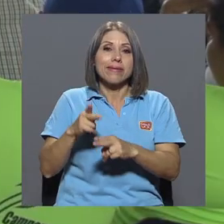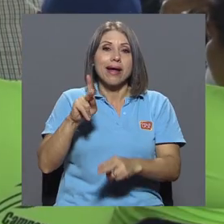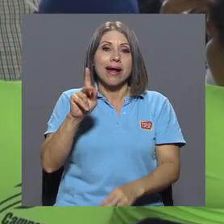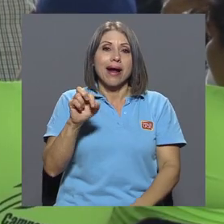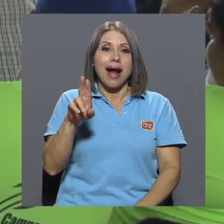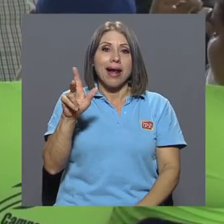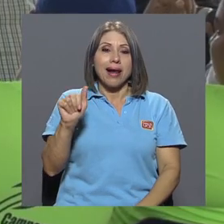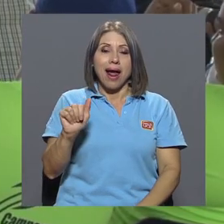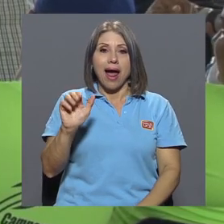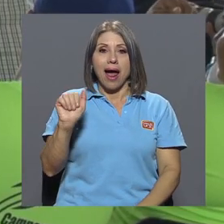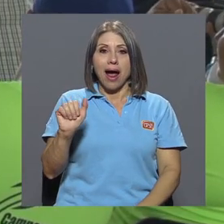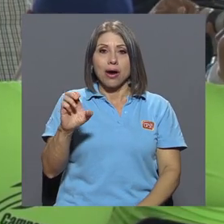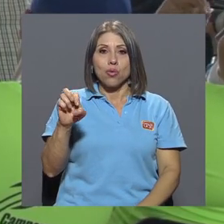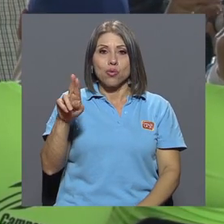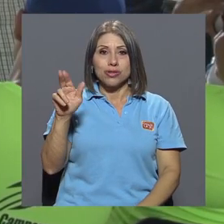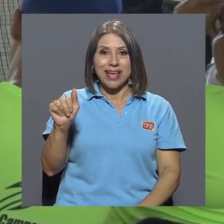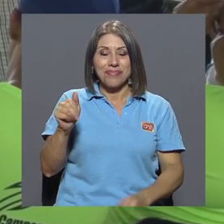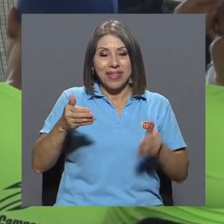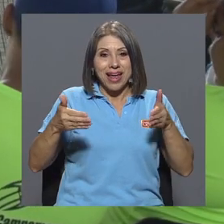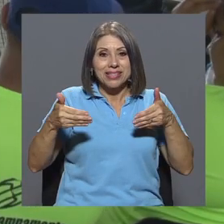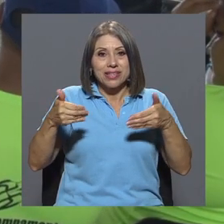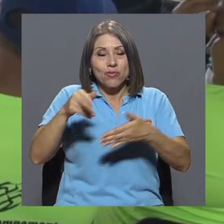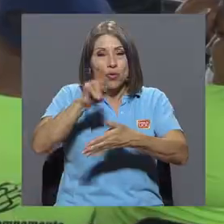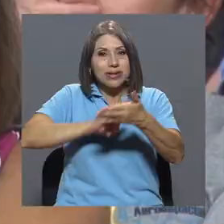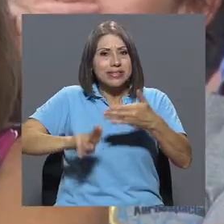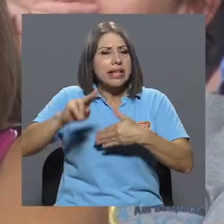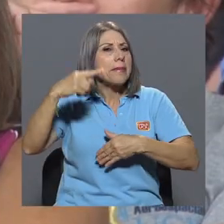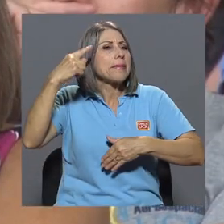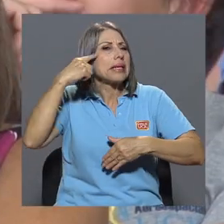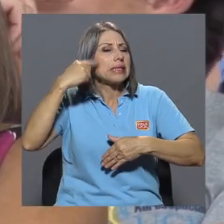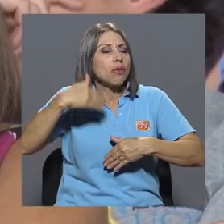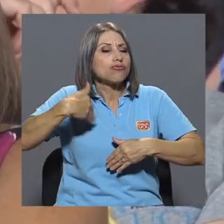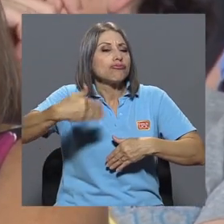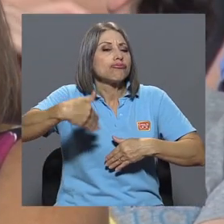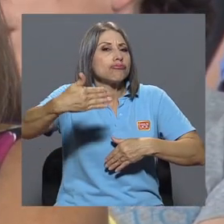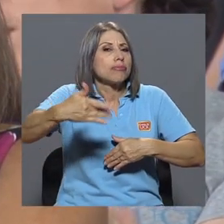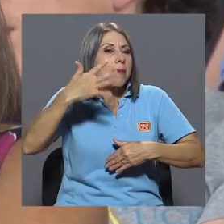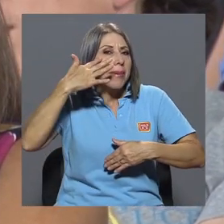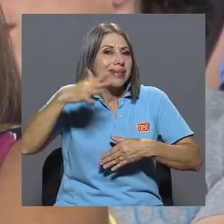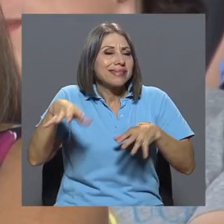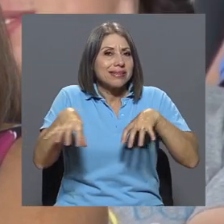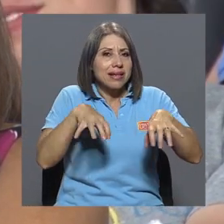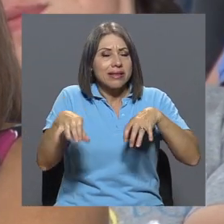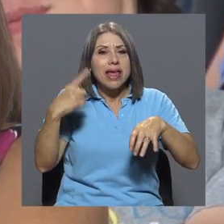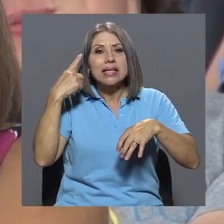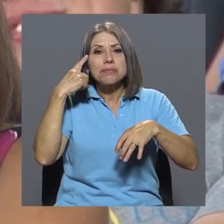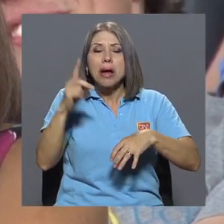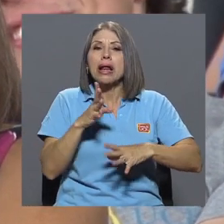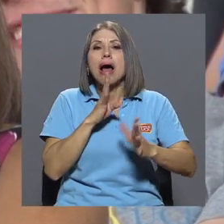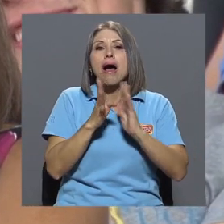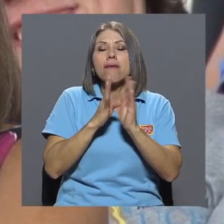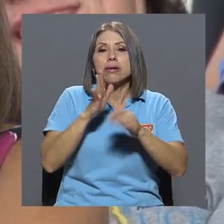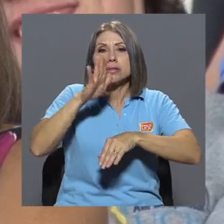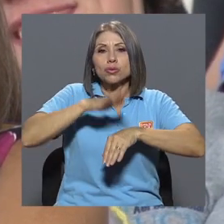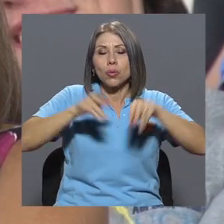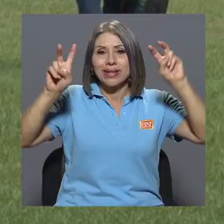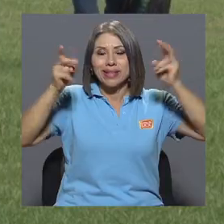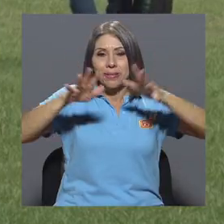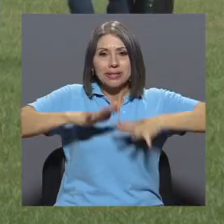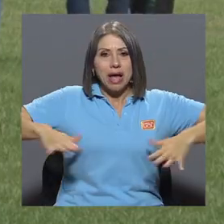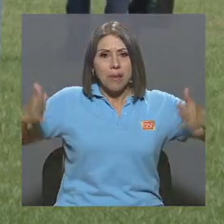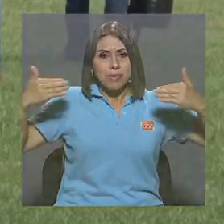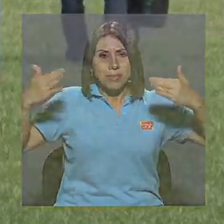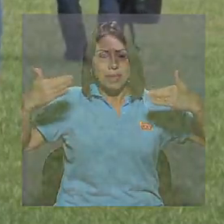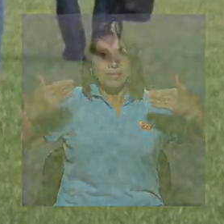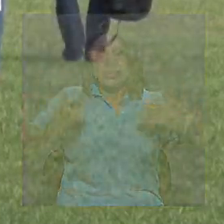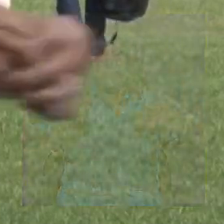universitario tiene pensadas otras actividades similares a esta para abordar temáticas ambientales en lo que resta del